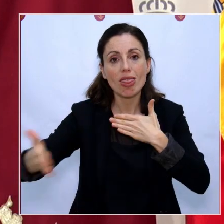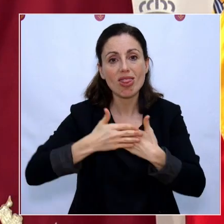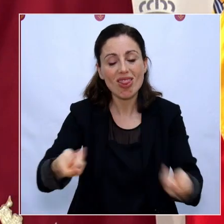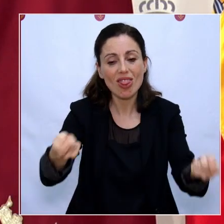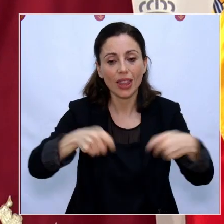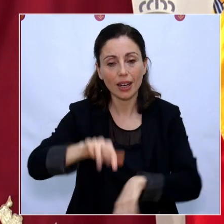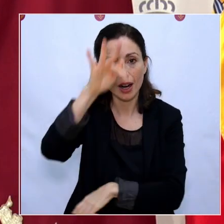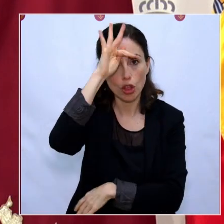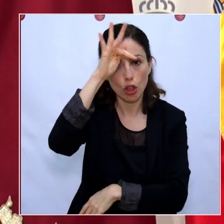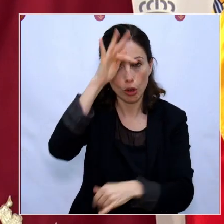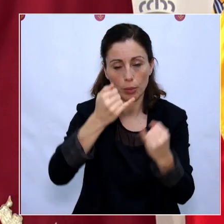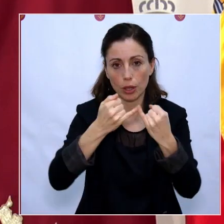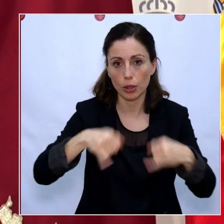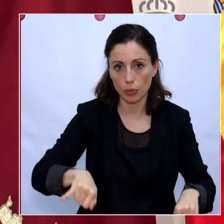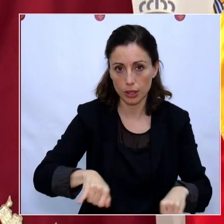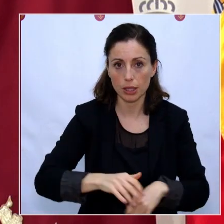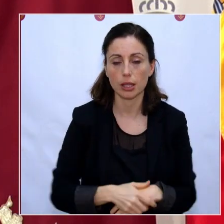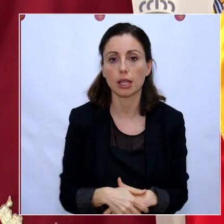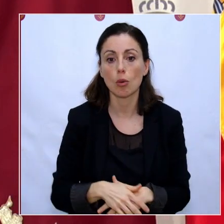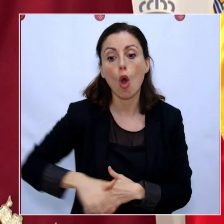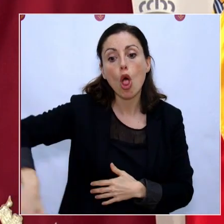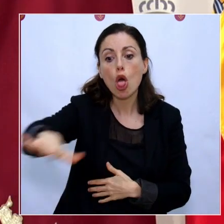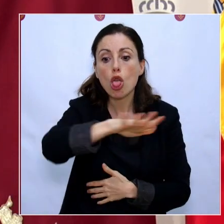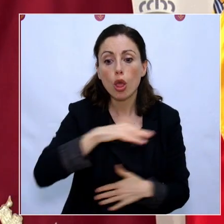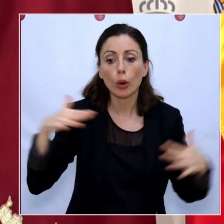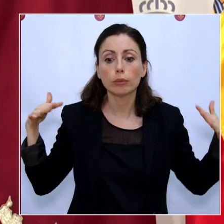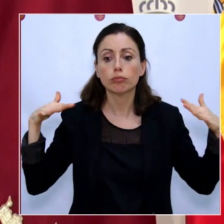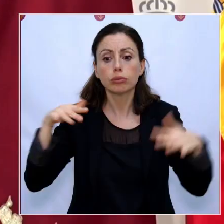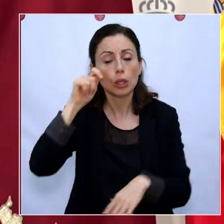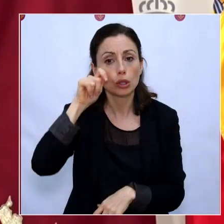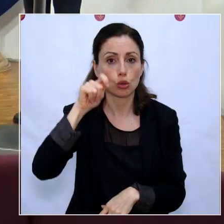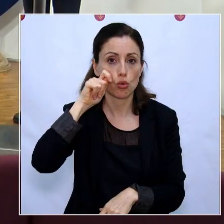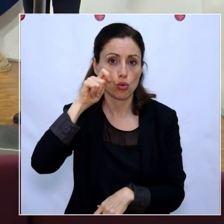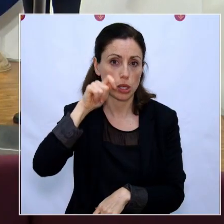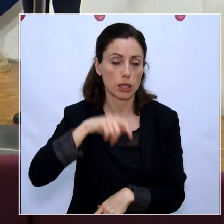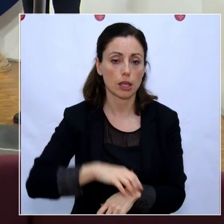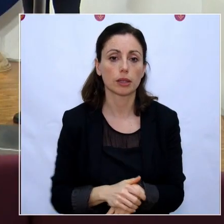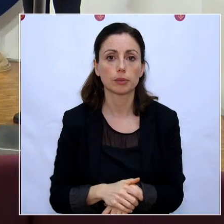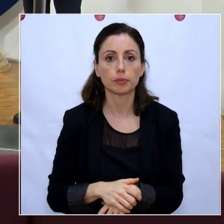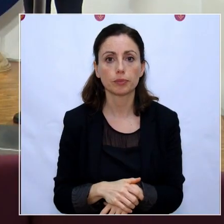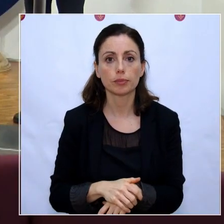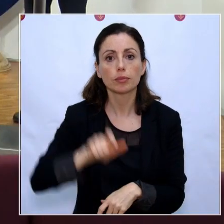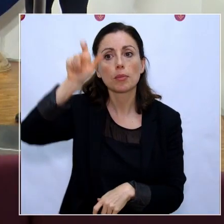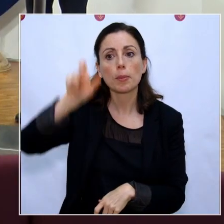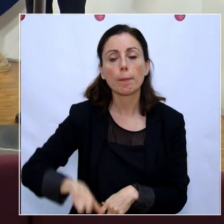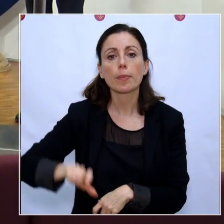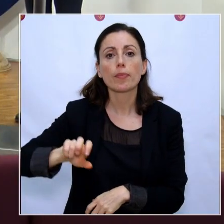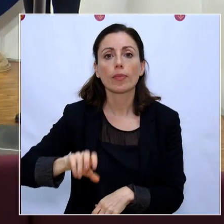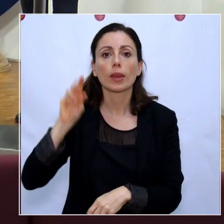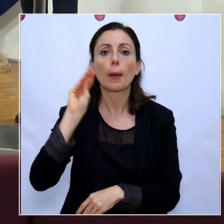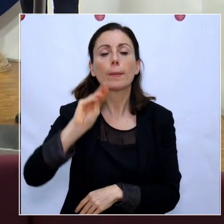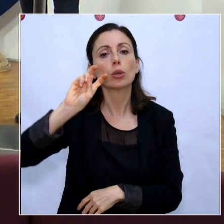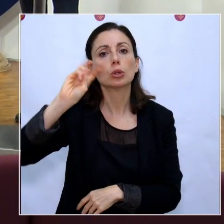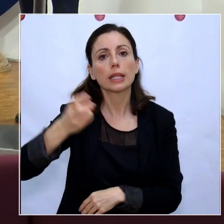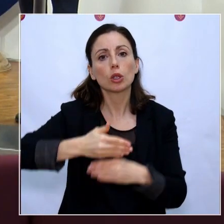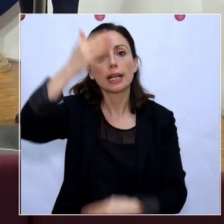estos establecimientos comerciales en las zonas de gran afluencia turística. Otra pregunta del diario La Verdad, que en este caso coincide